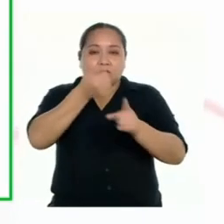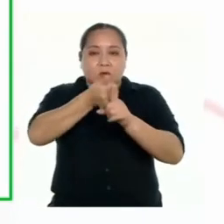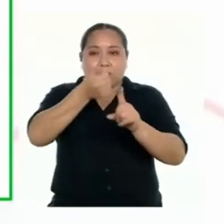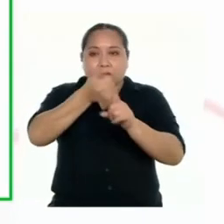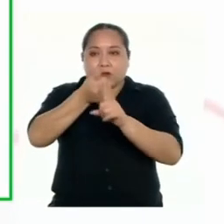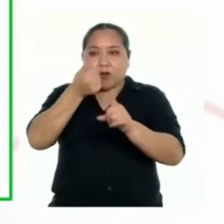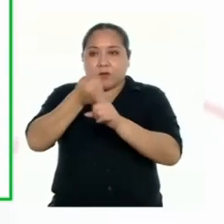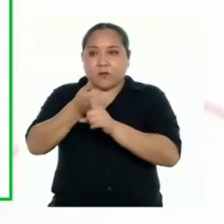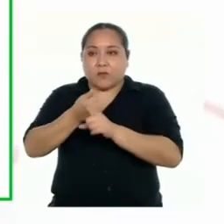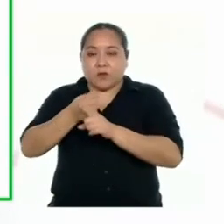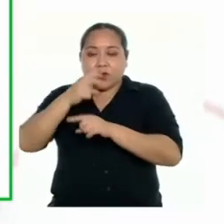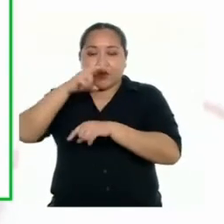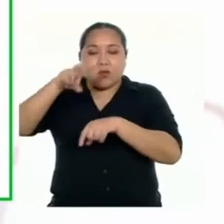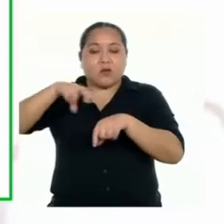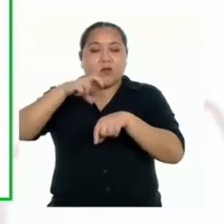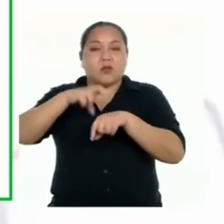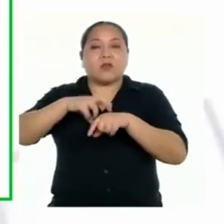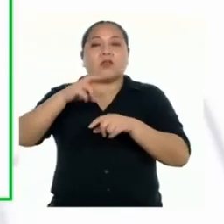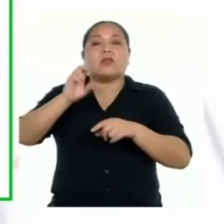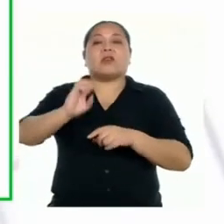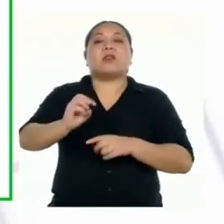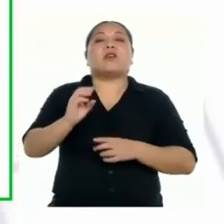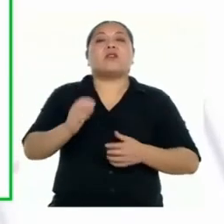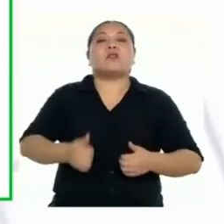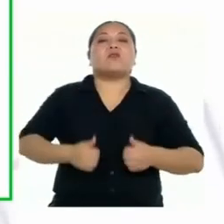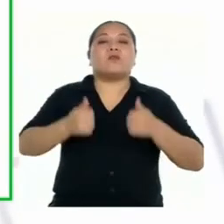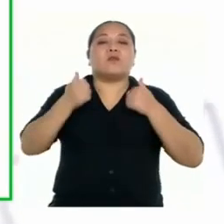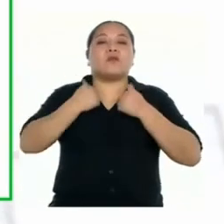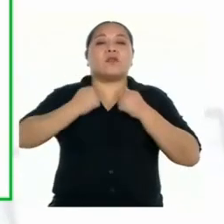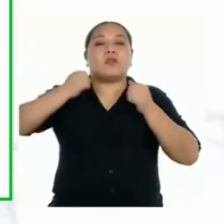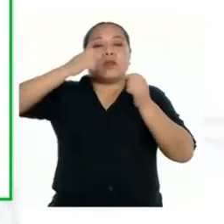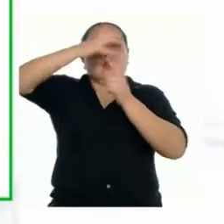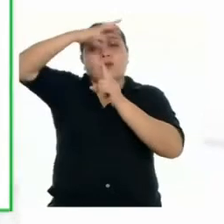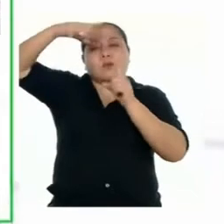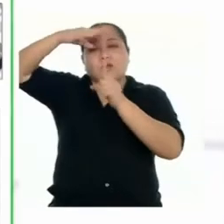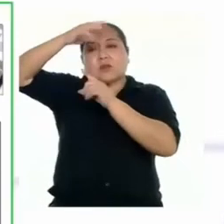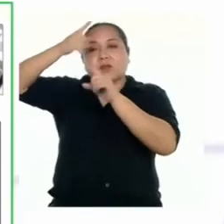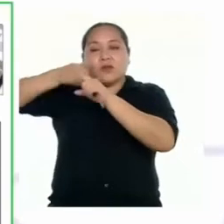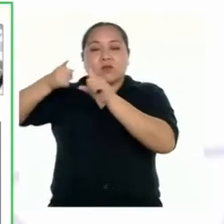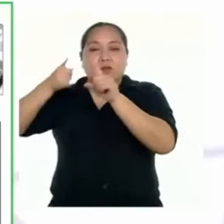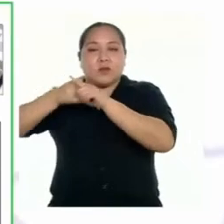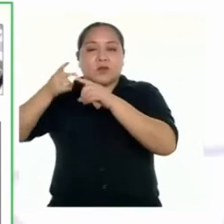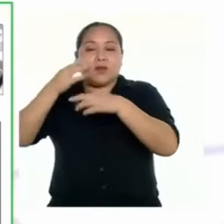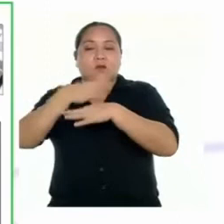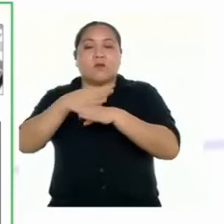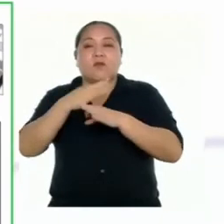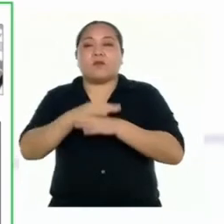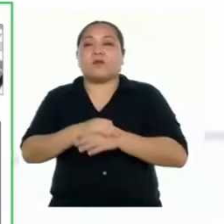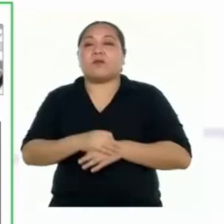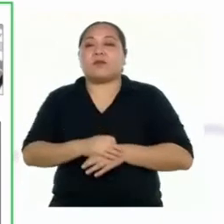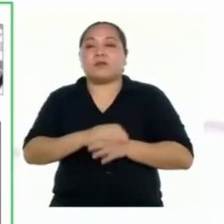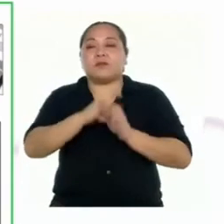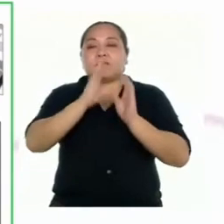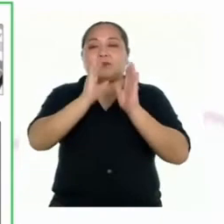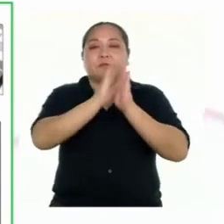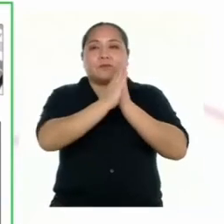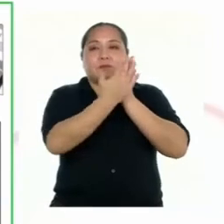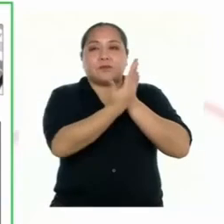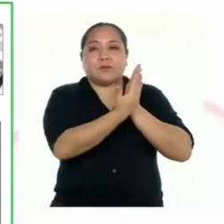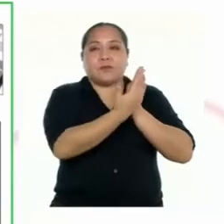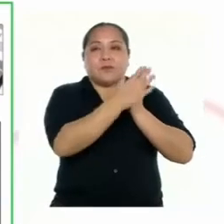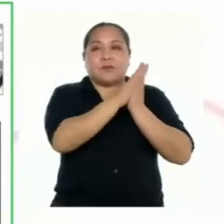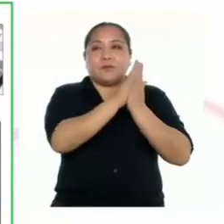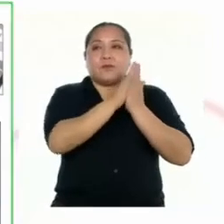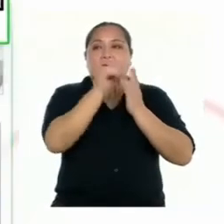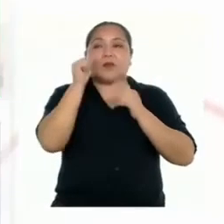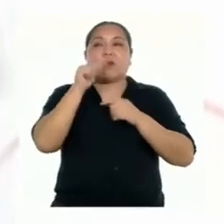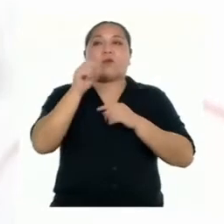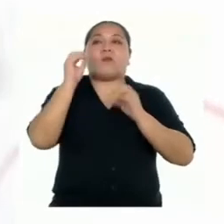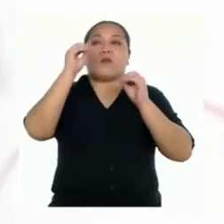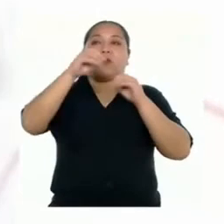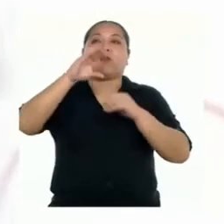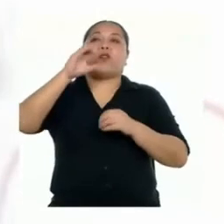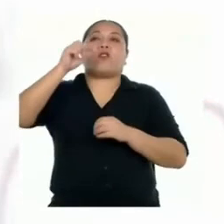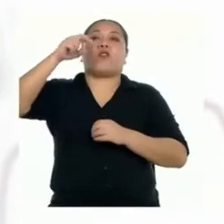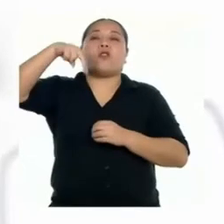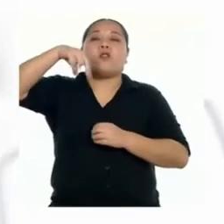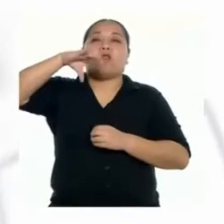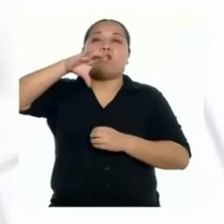naturaleza y sobre la vida humana en sus más diversas facetas. En la contraportada presentamos la conclusión.